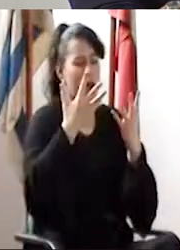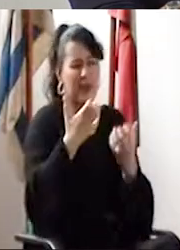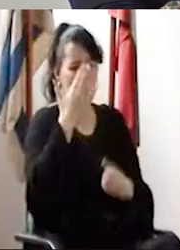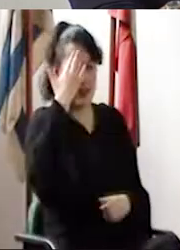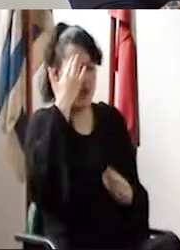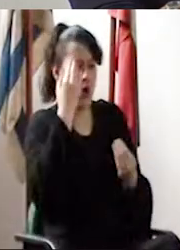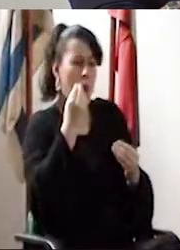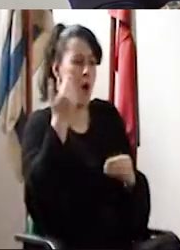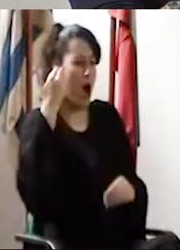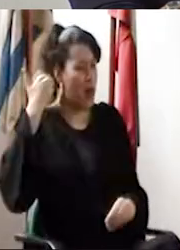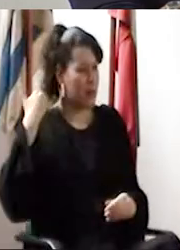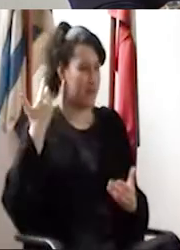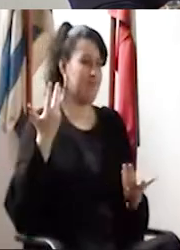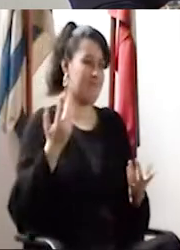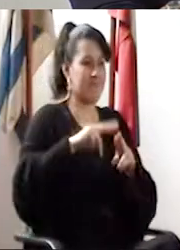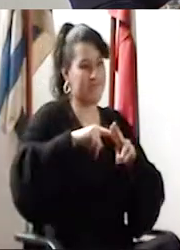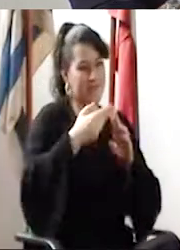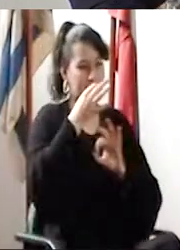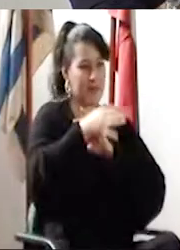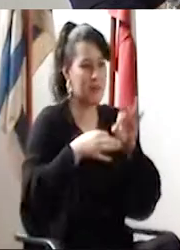quiere saber cómo seguir las cosas.